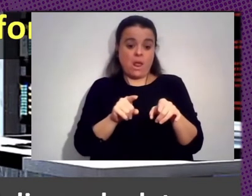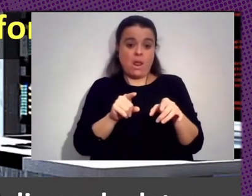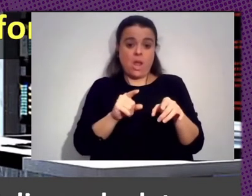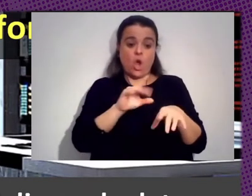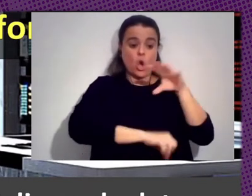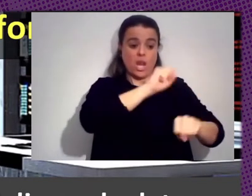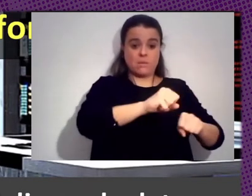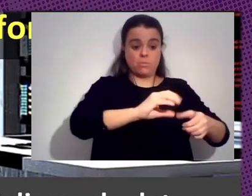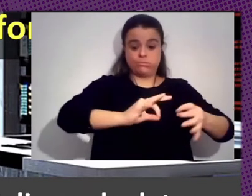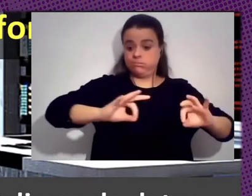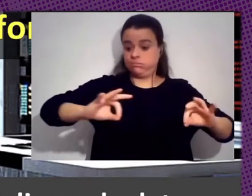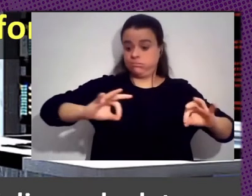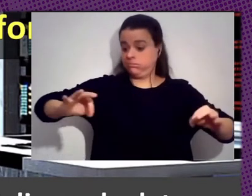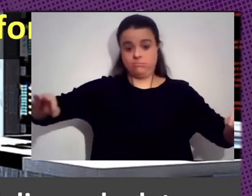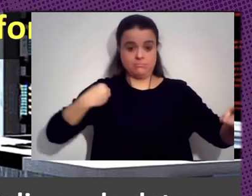Colonialismo